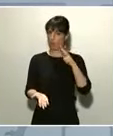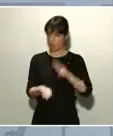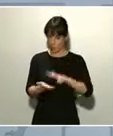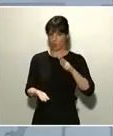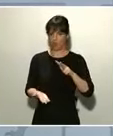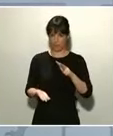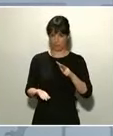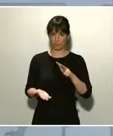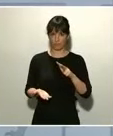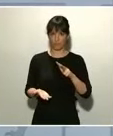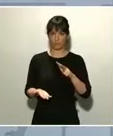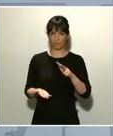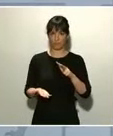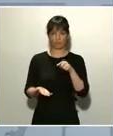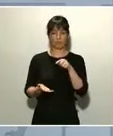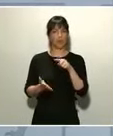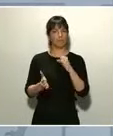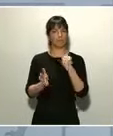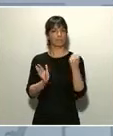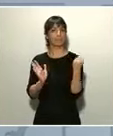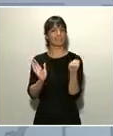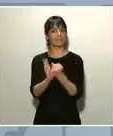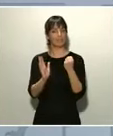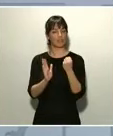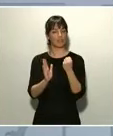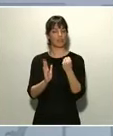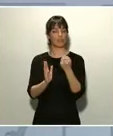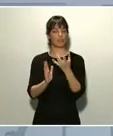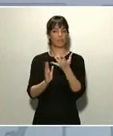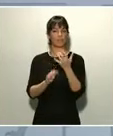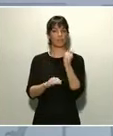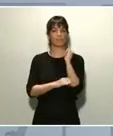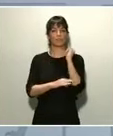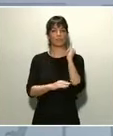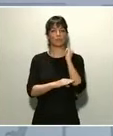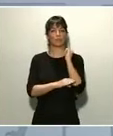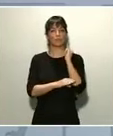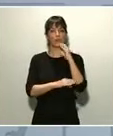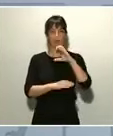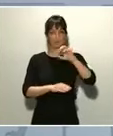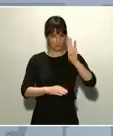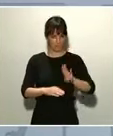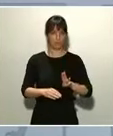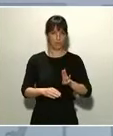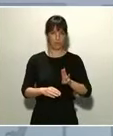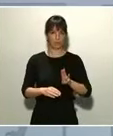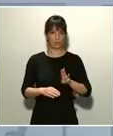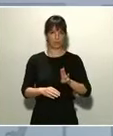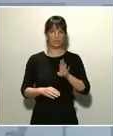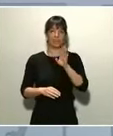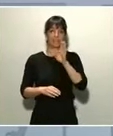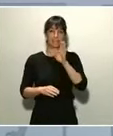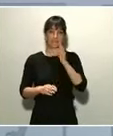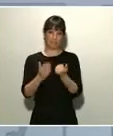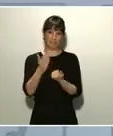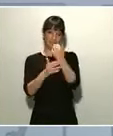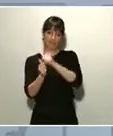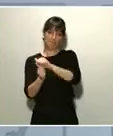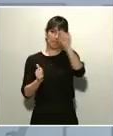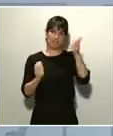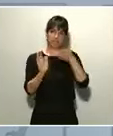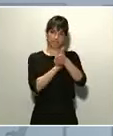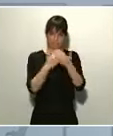cuentan con el sello, en este caso, del Instituto Carlos III. Como se ha explicado a lo largo de esta mañana, por parte de los responsables,